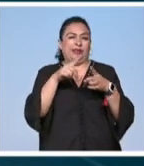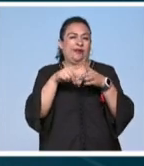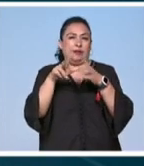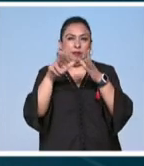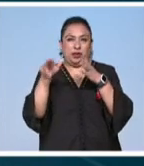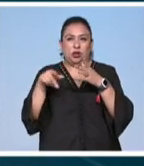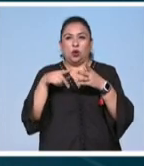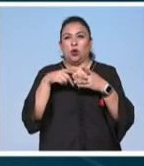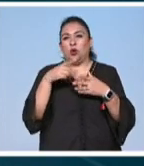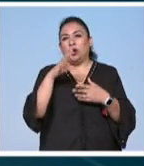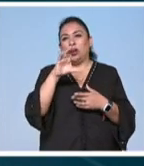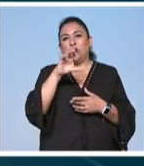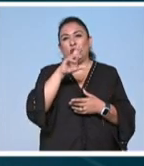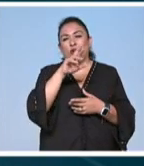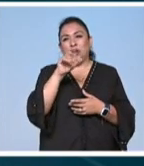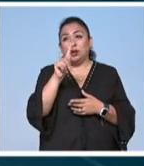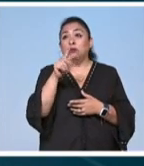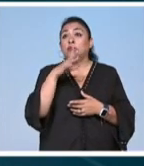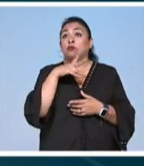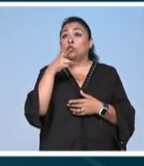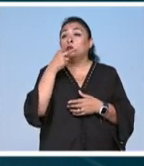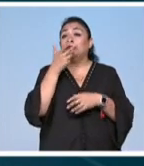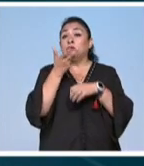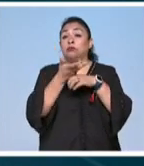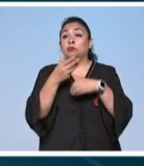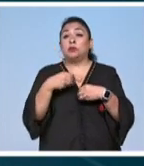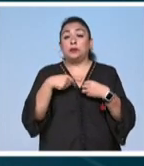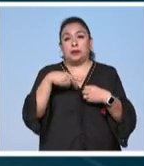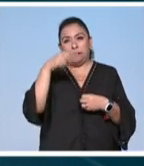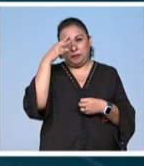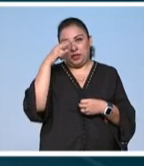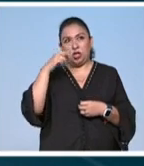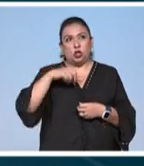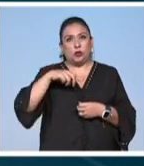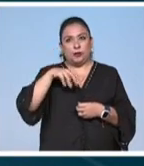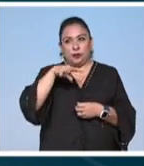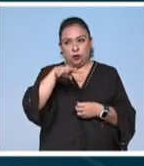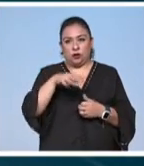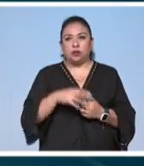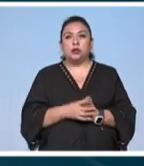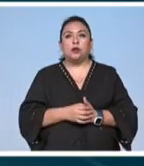pintores como conrad weiss chapman inclusive que es un estadounidense que radica en méxico durante el siglo 19